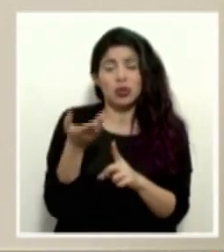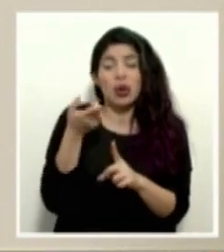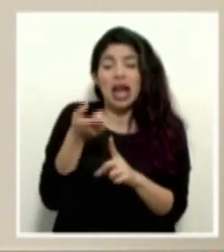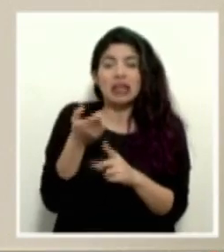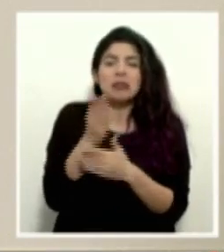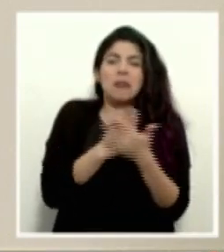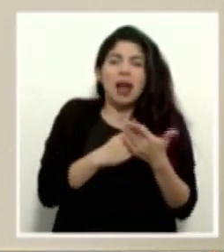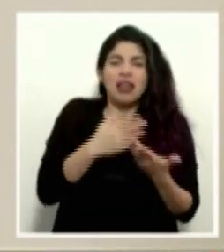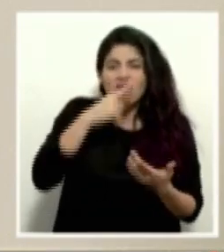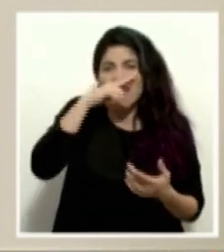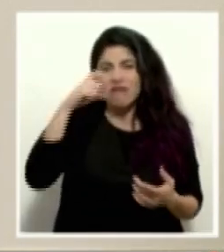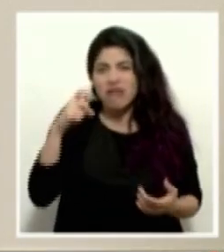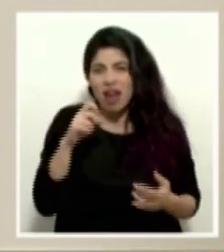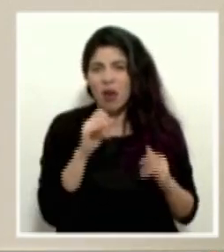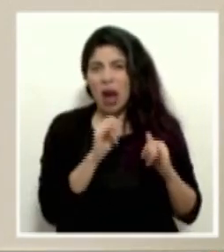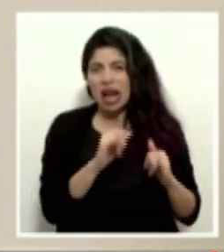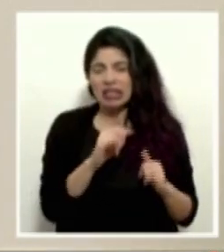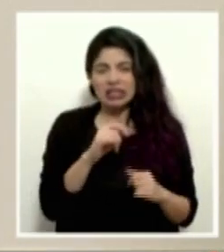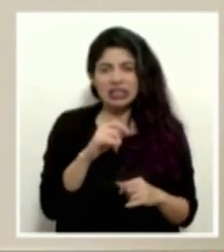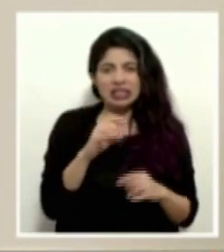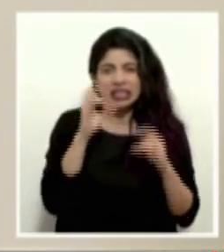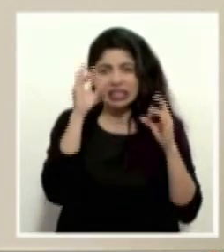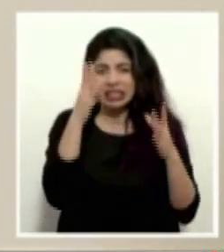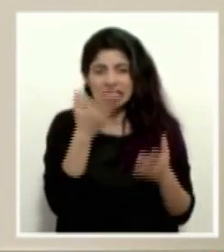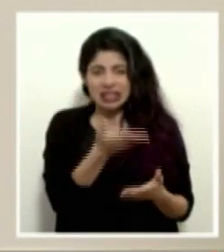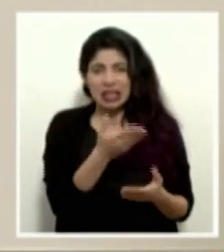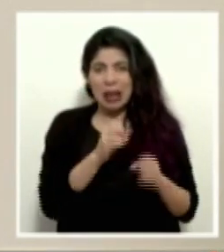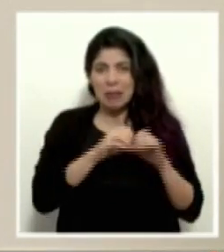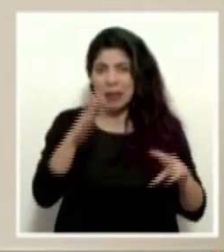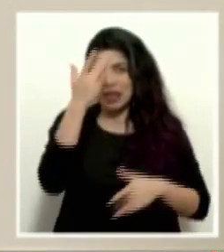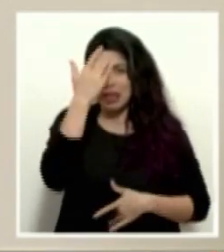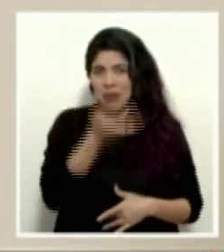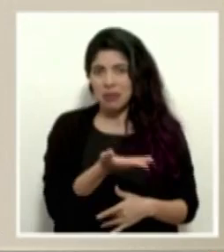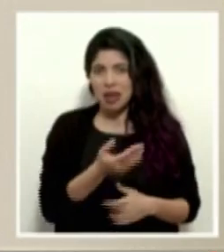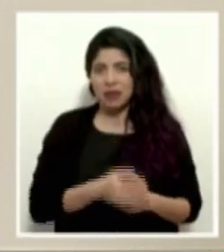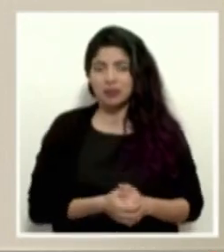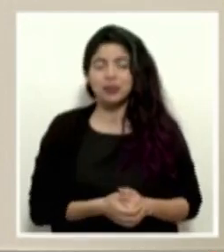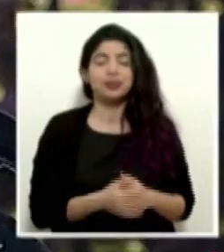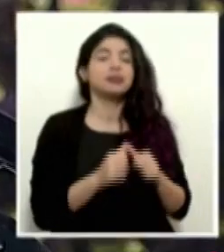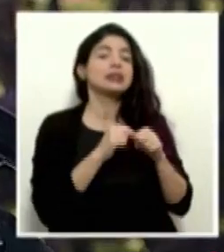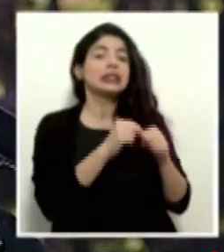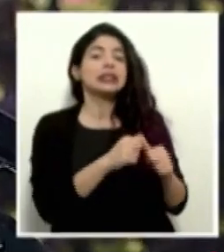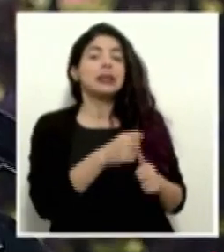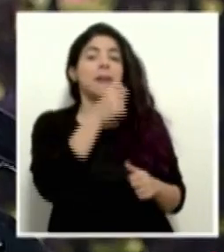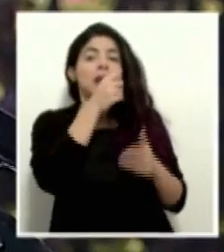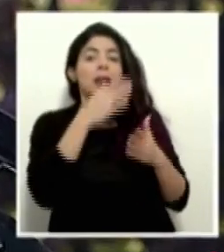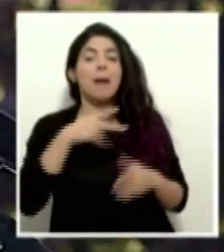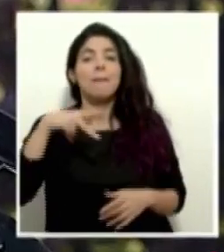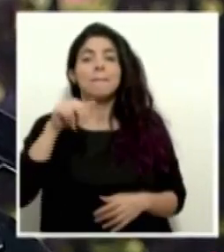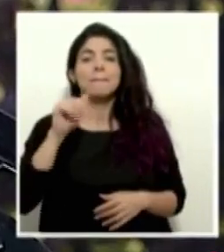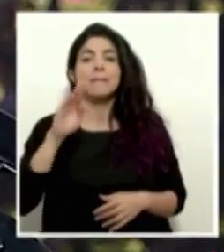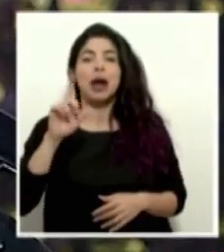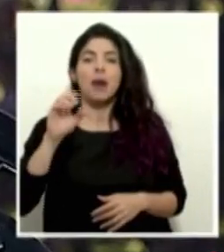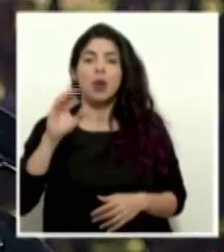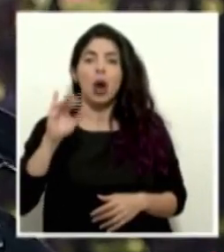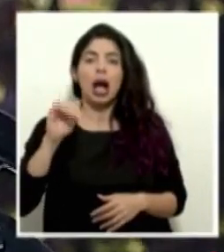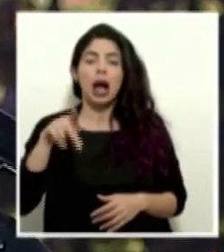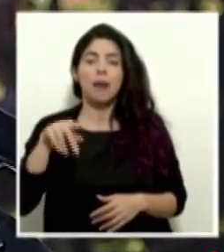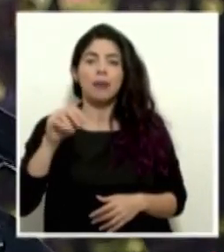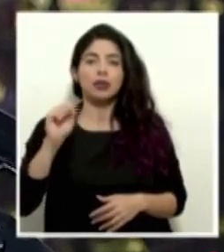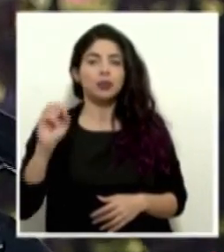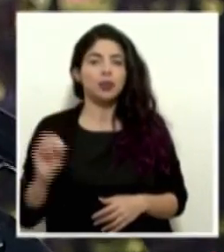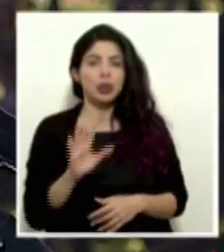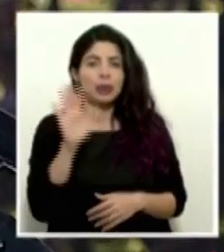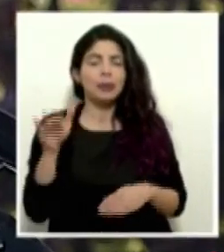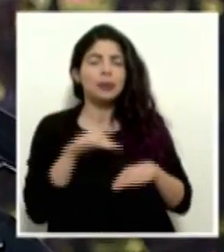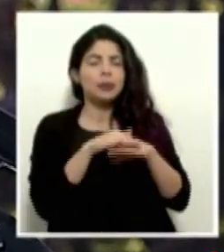feas y desagradables que tiene esta pandemia. Continuamos con el colega Pablo Campos de Multimedios. Por